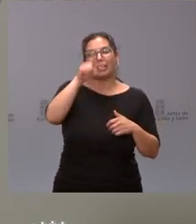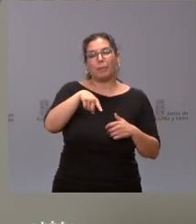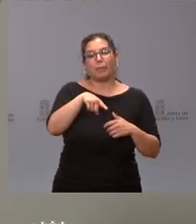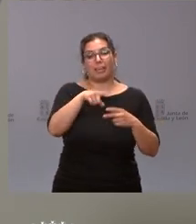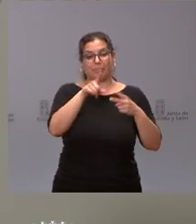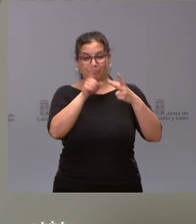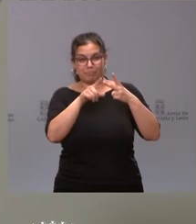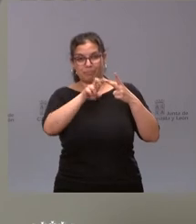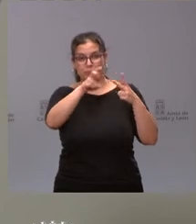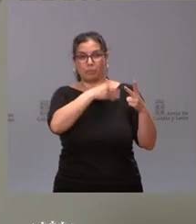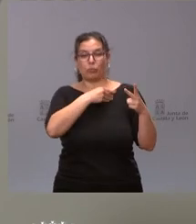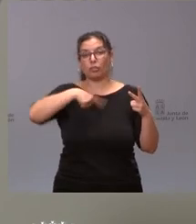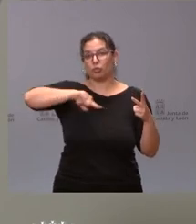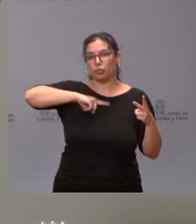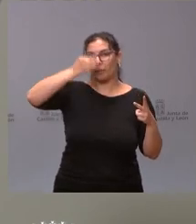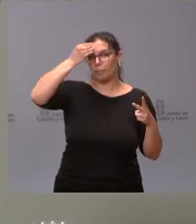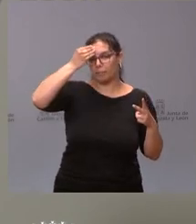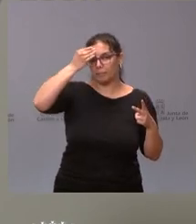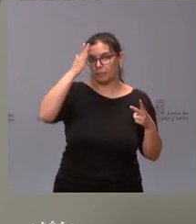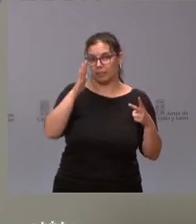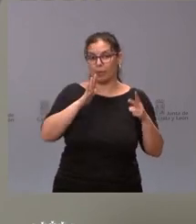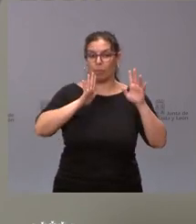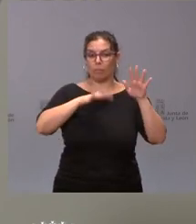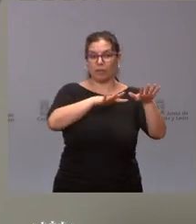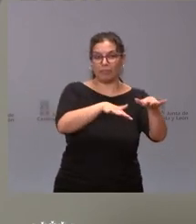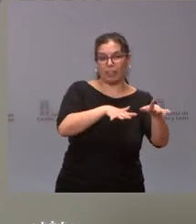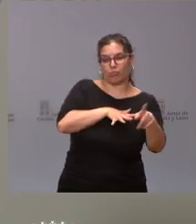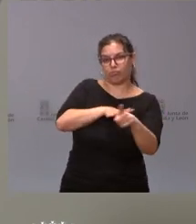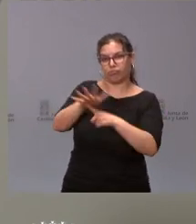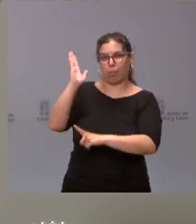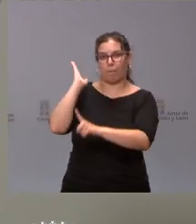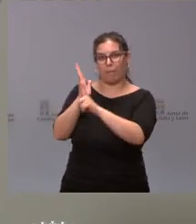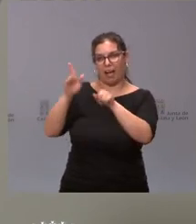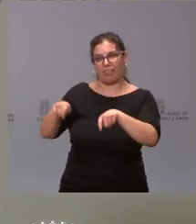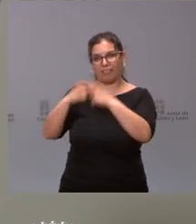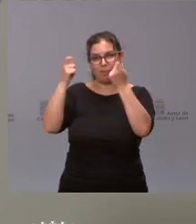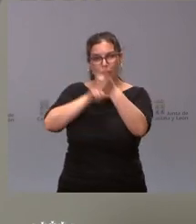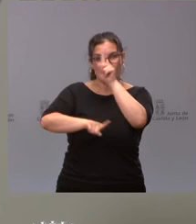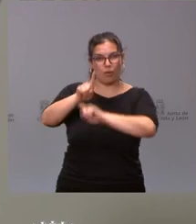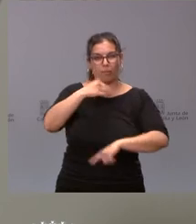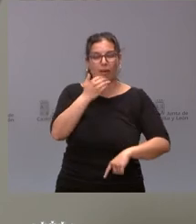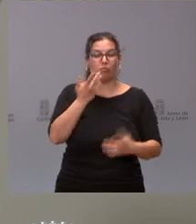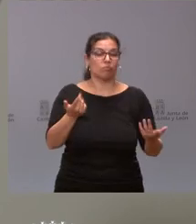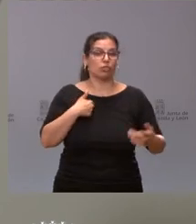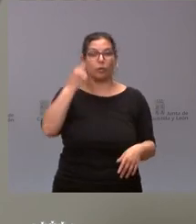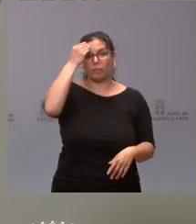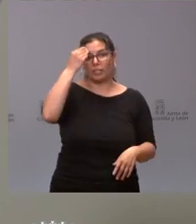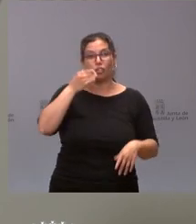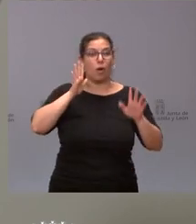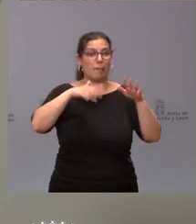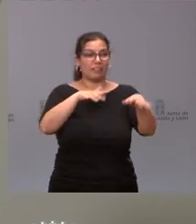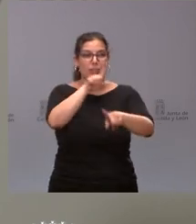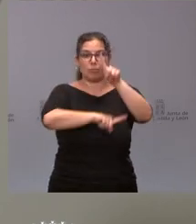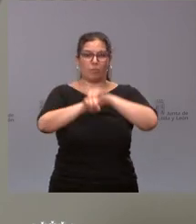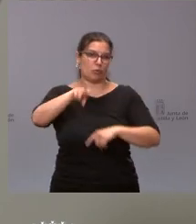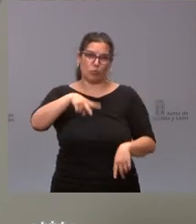a ese hecho que si creemos que la manifestación constituye un problema yo creo que las manifestaciones nunca son un problema